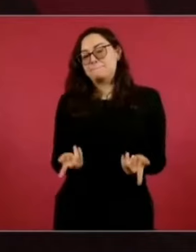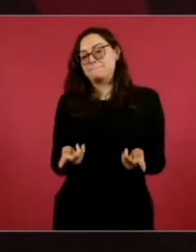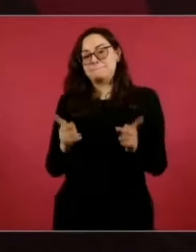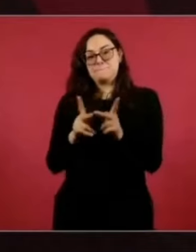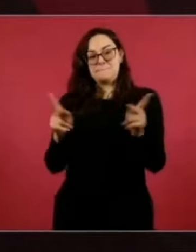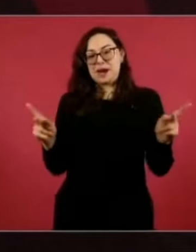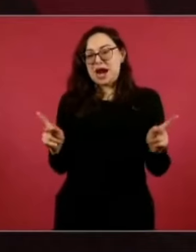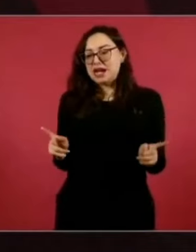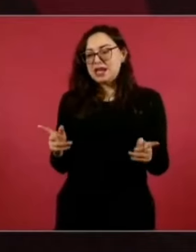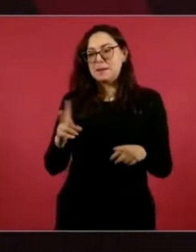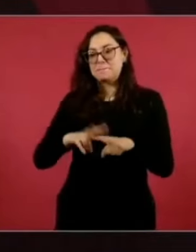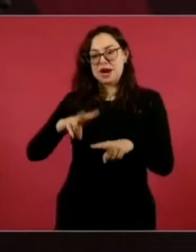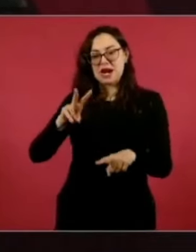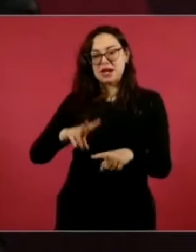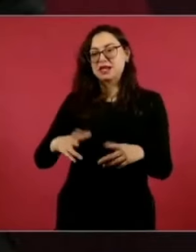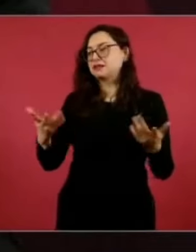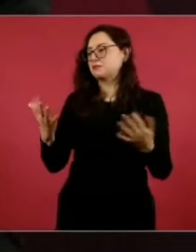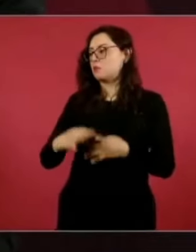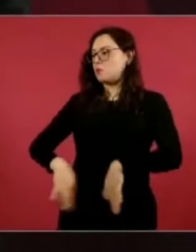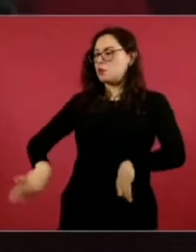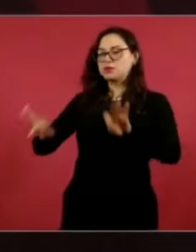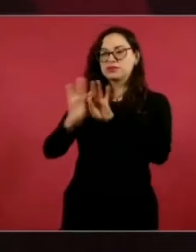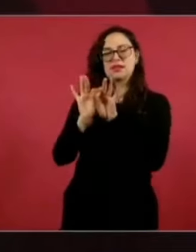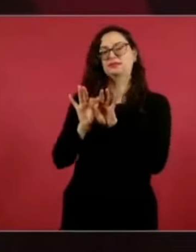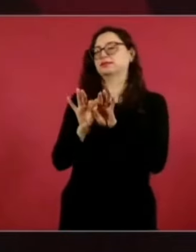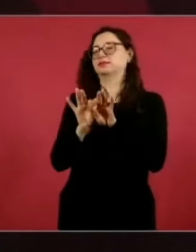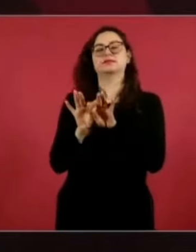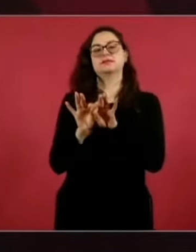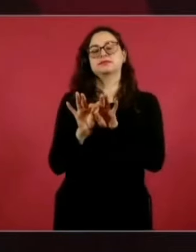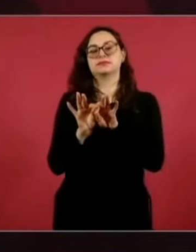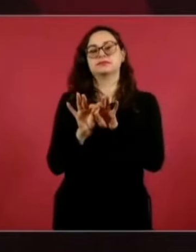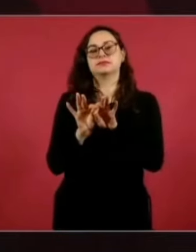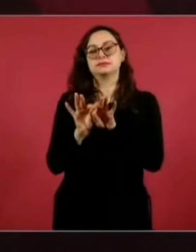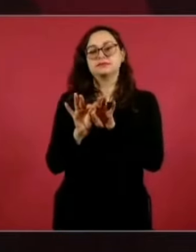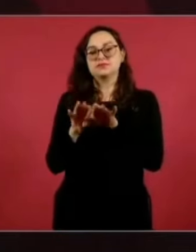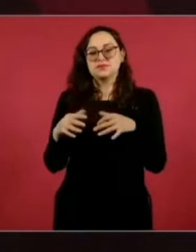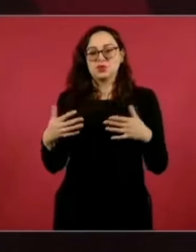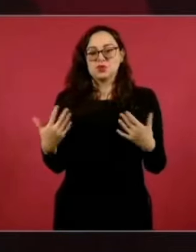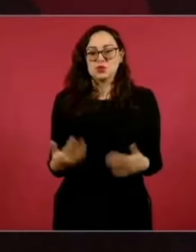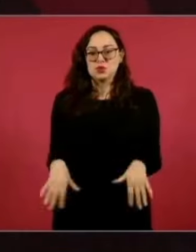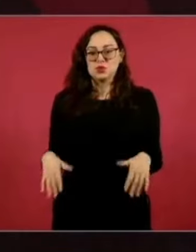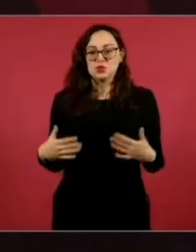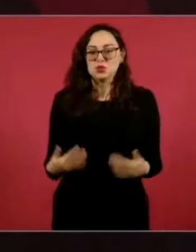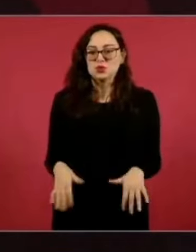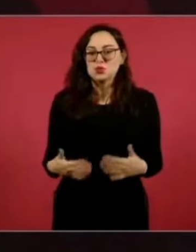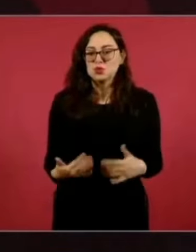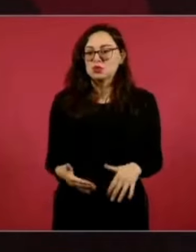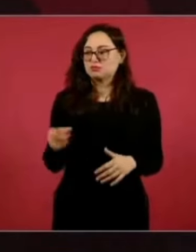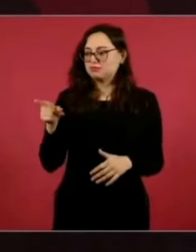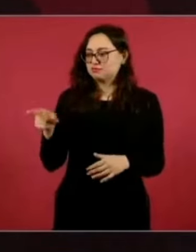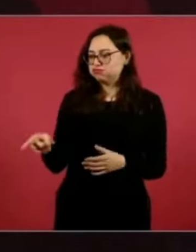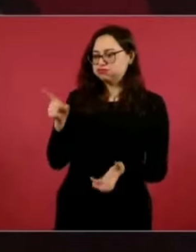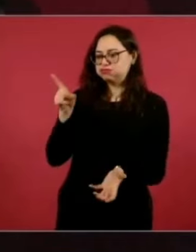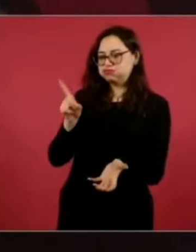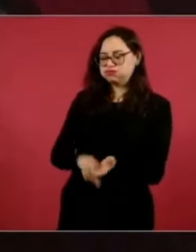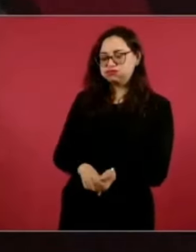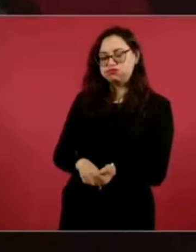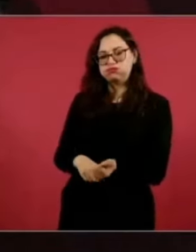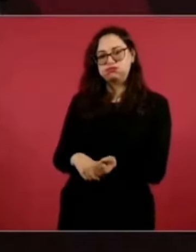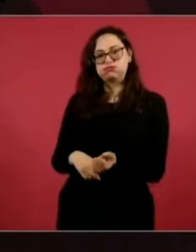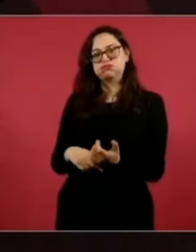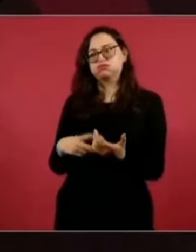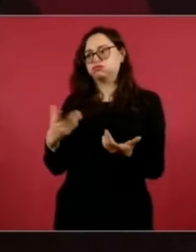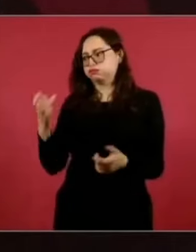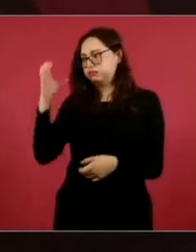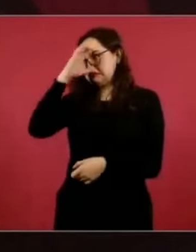por todo lo que significa en lo